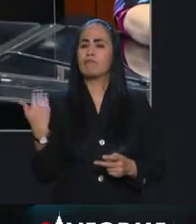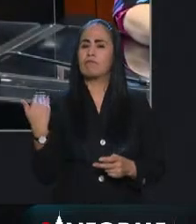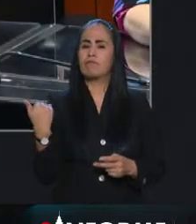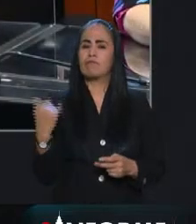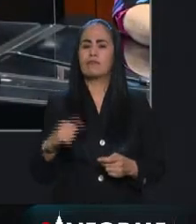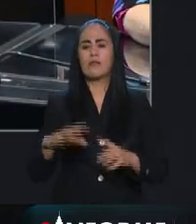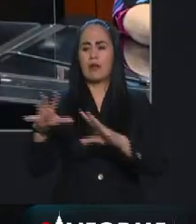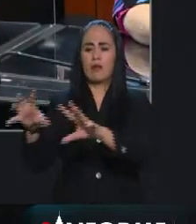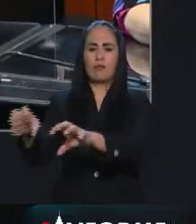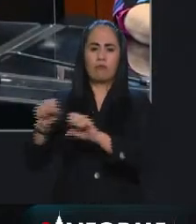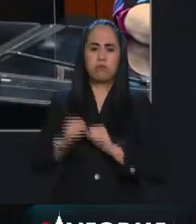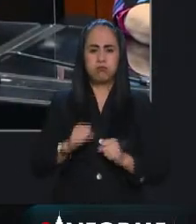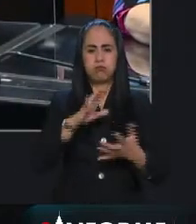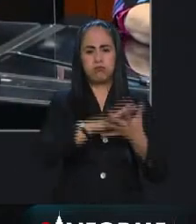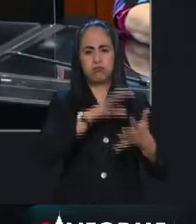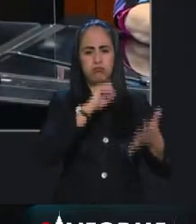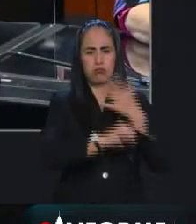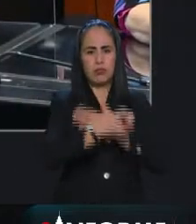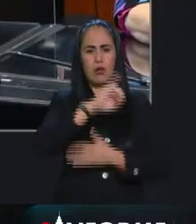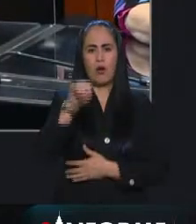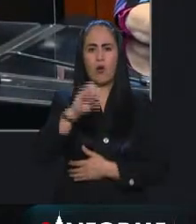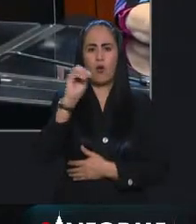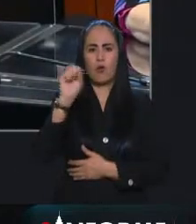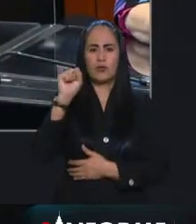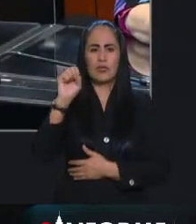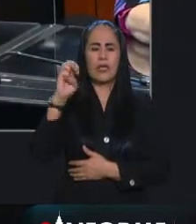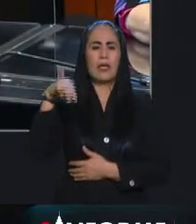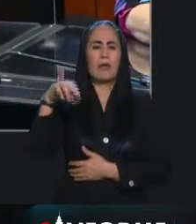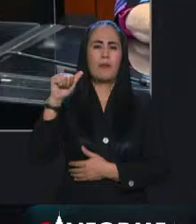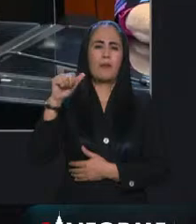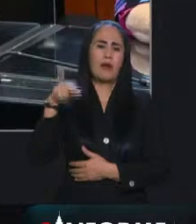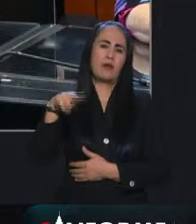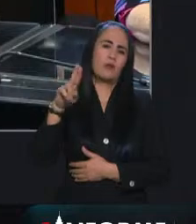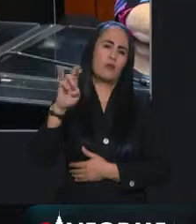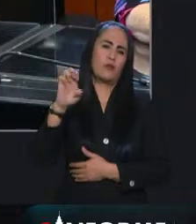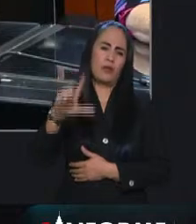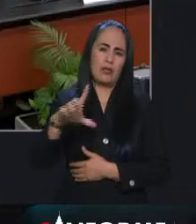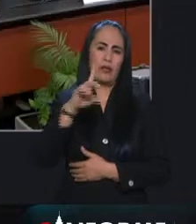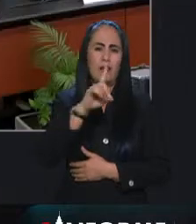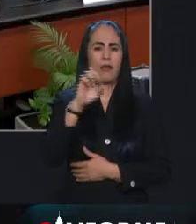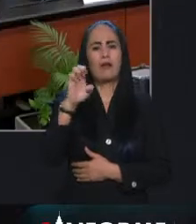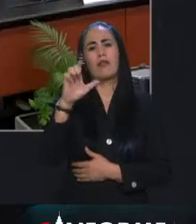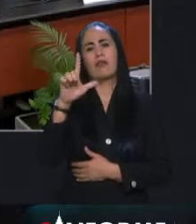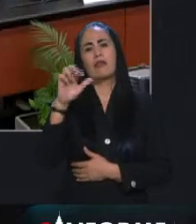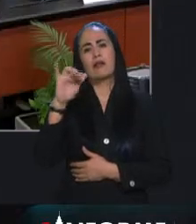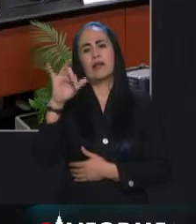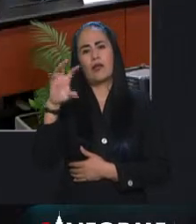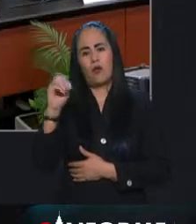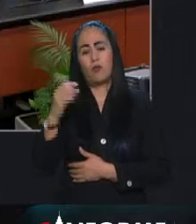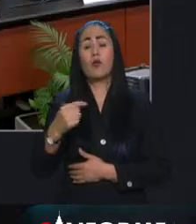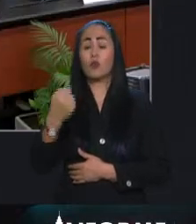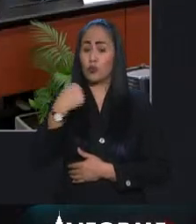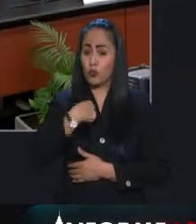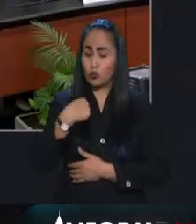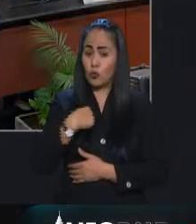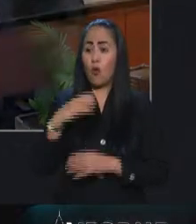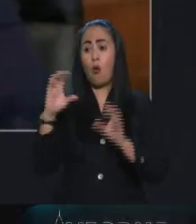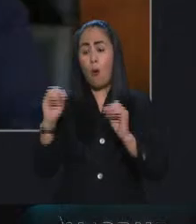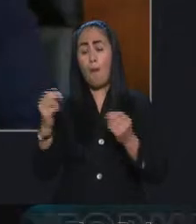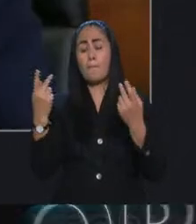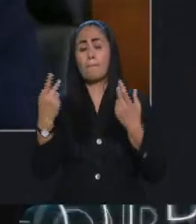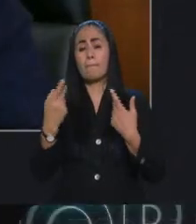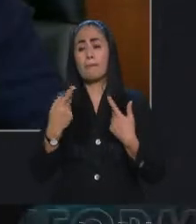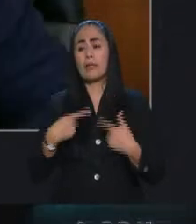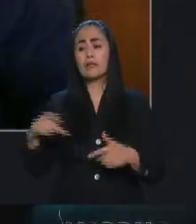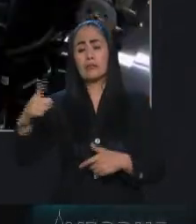la detención de José Manuel del Río Virgen, que, dicho sea de paso, ni yo ni la mayoría de los senadores